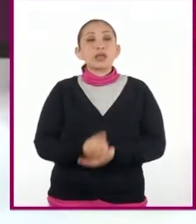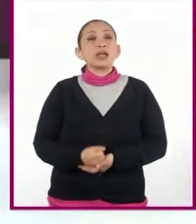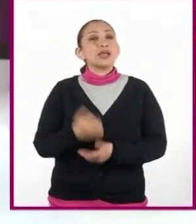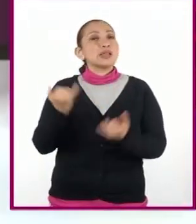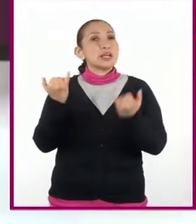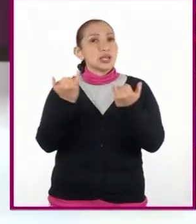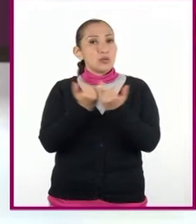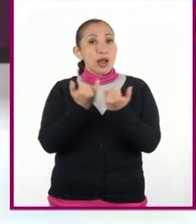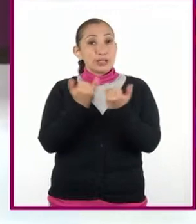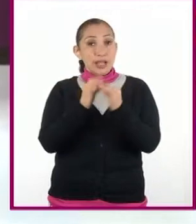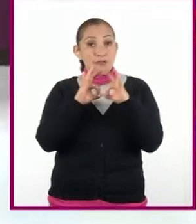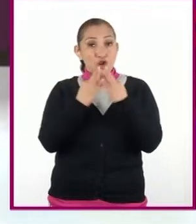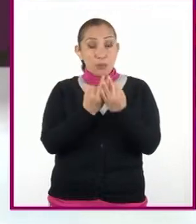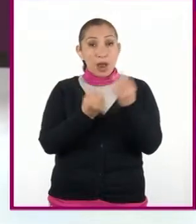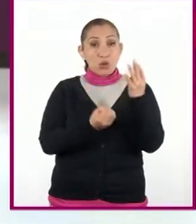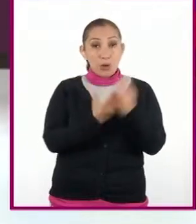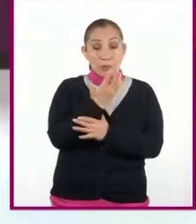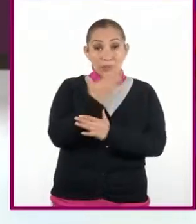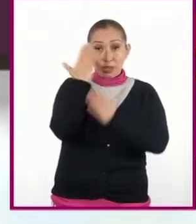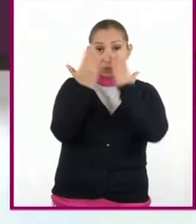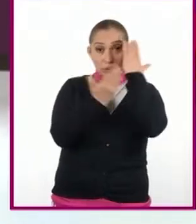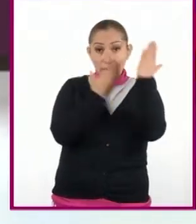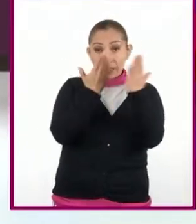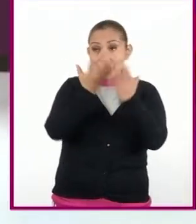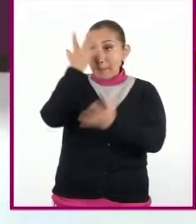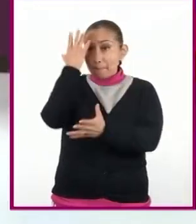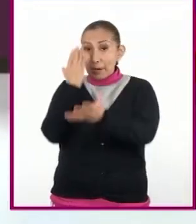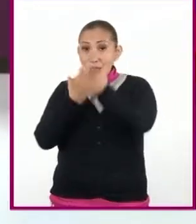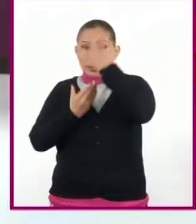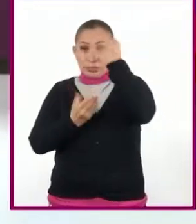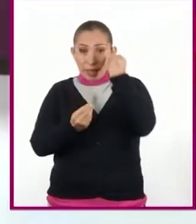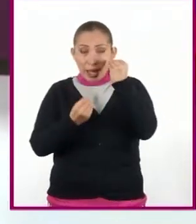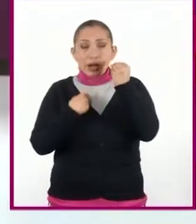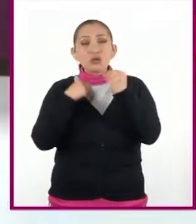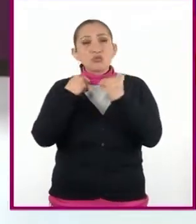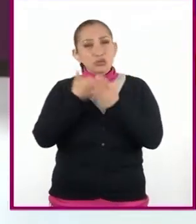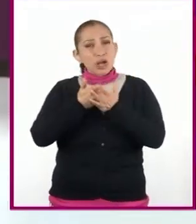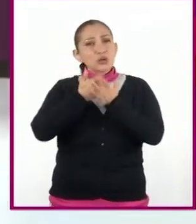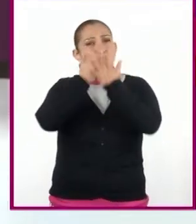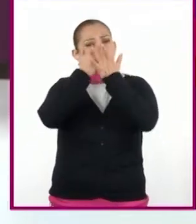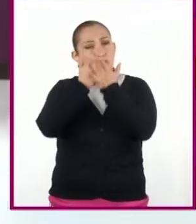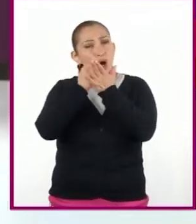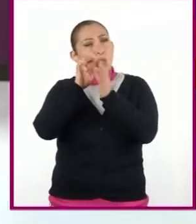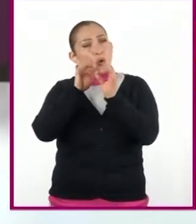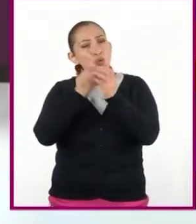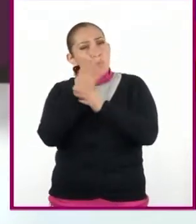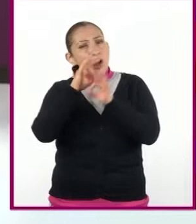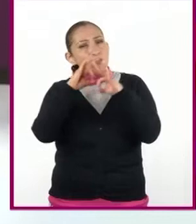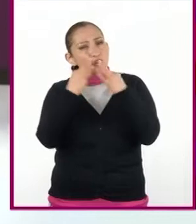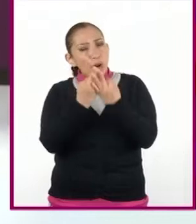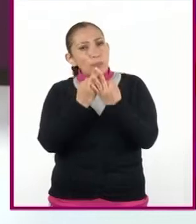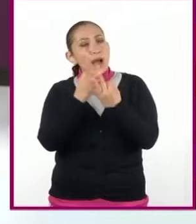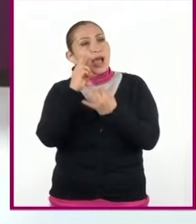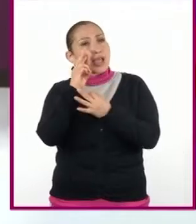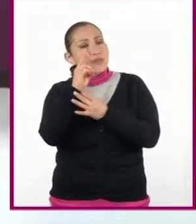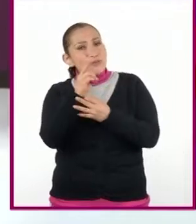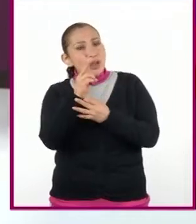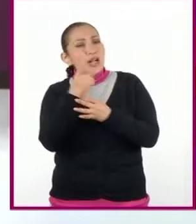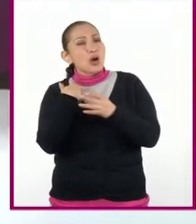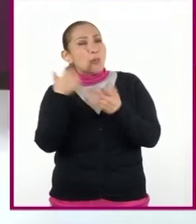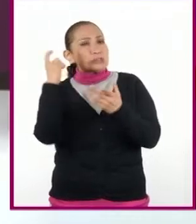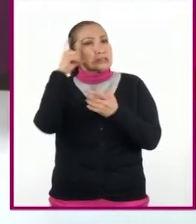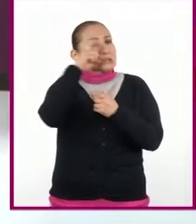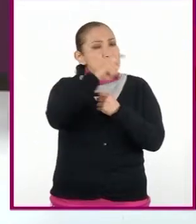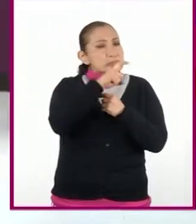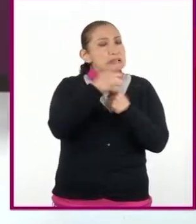forma híbrida de estudiar y adquirir conocimientos nos ha permitido aprender de nuevas maneras y enfrentar retos de enseñanza y